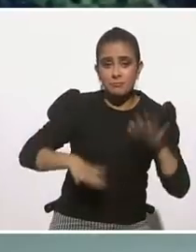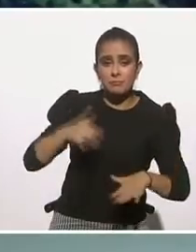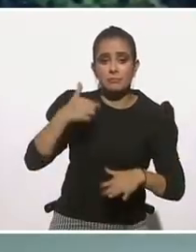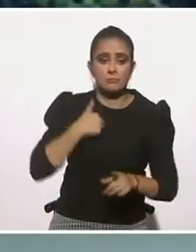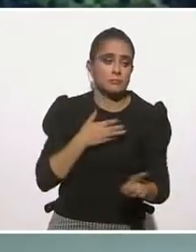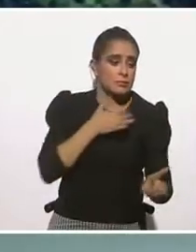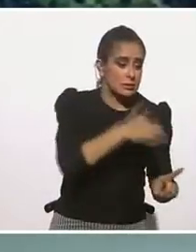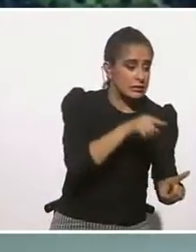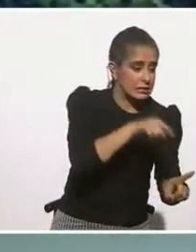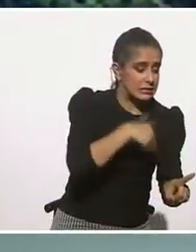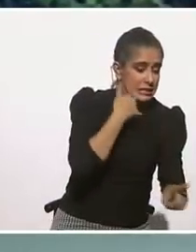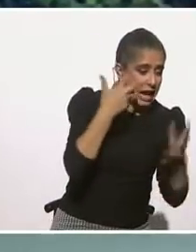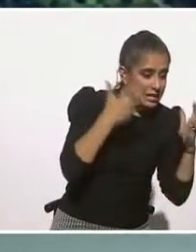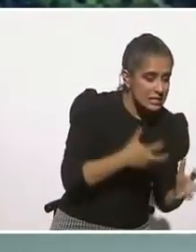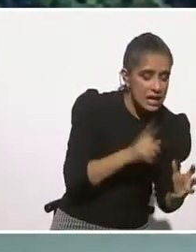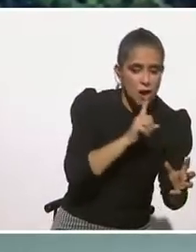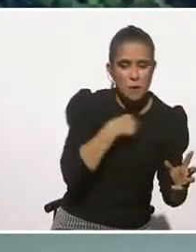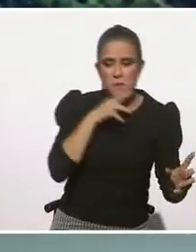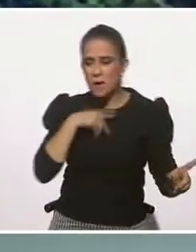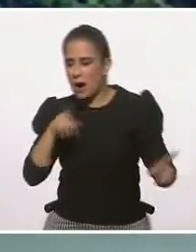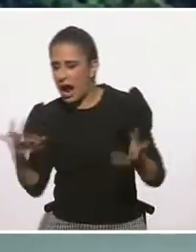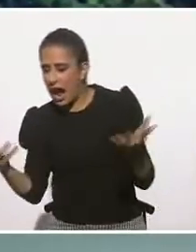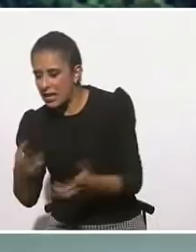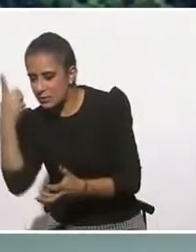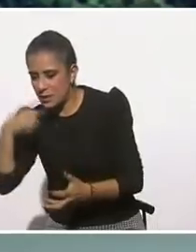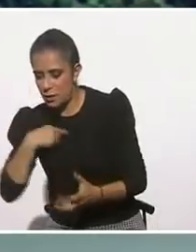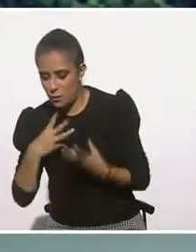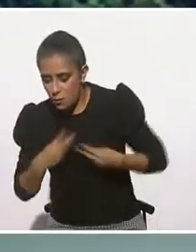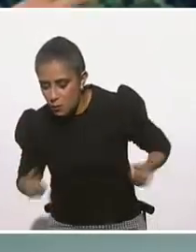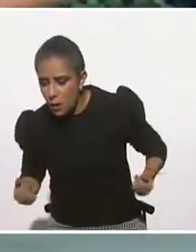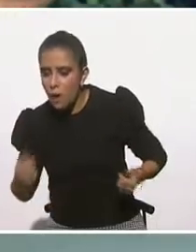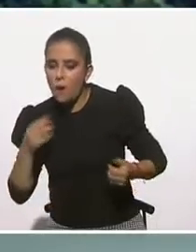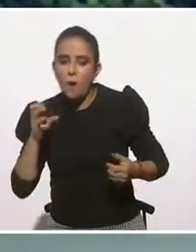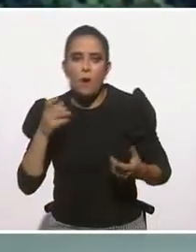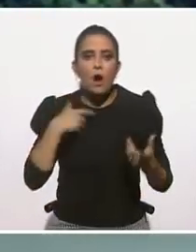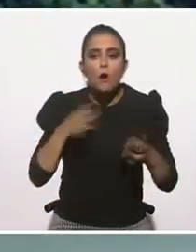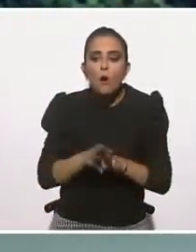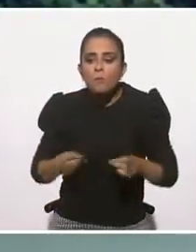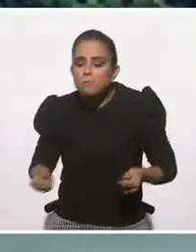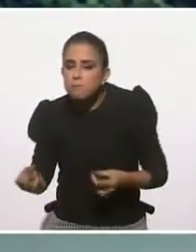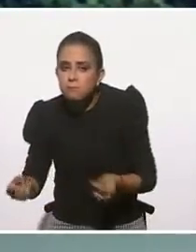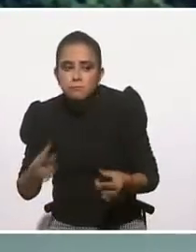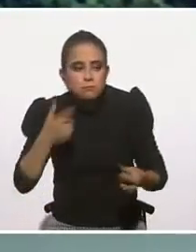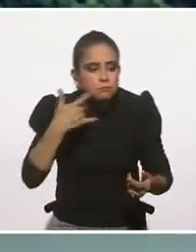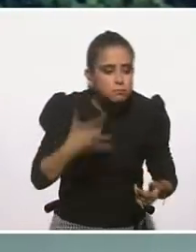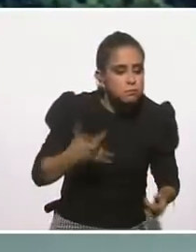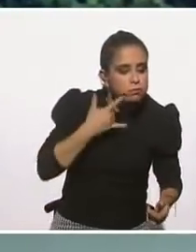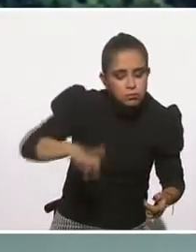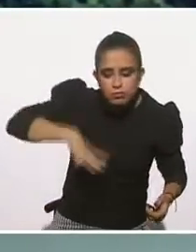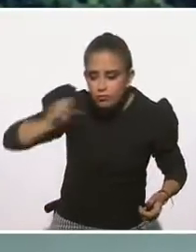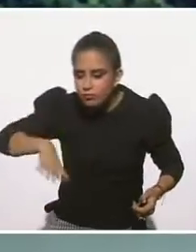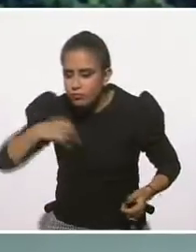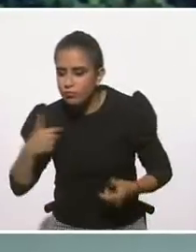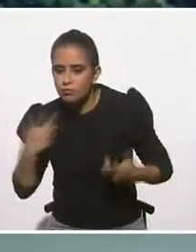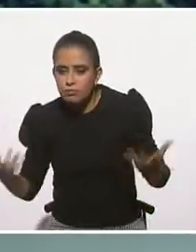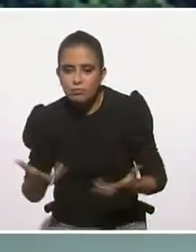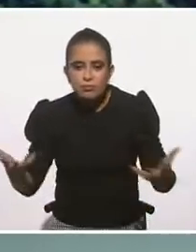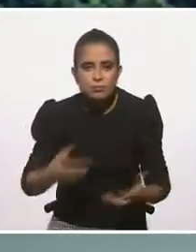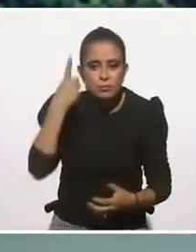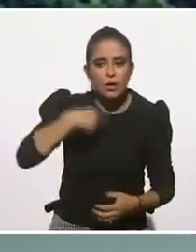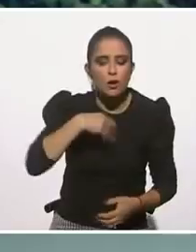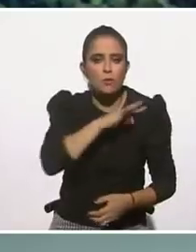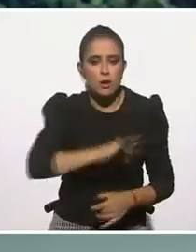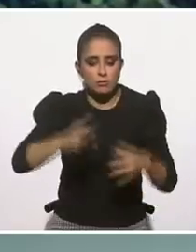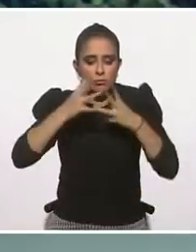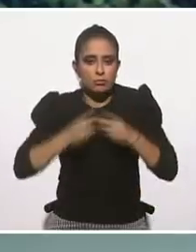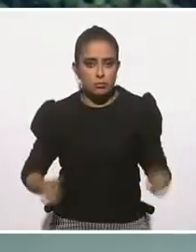hacia este lugar y si mejor me voy hacia otro, ¿cómo me puedo mover? ¿Cómo poder ver el panorama y moverme hacia la mejor